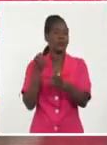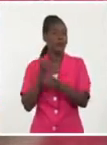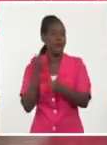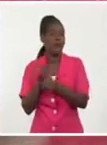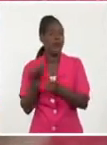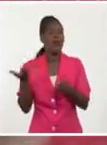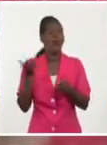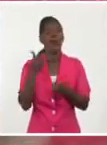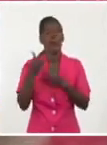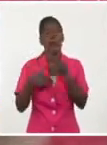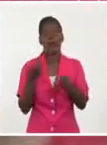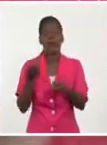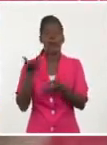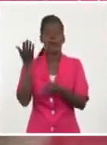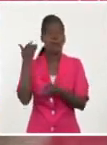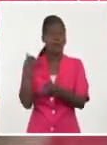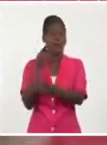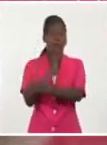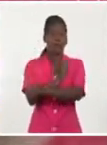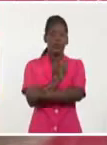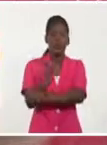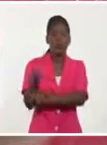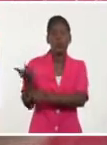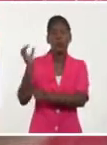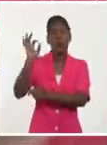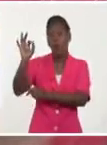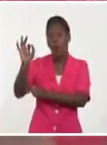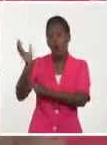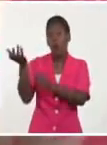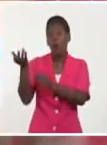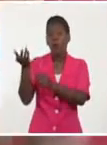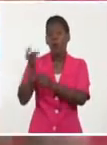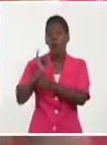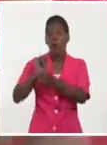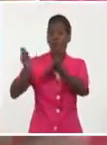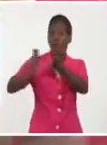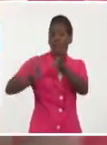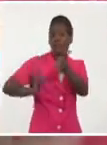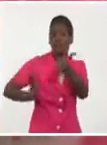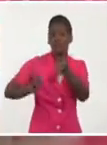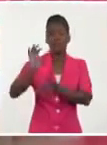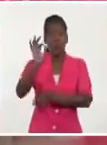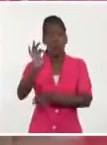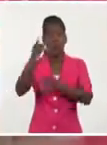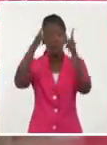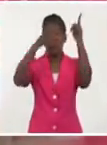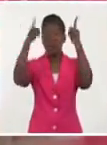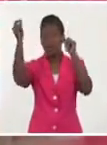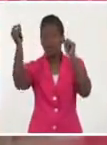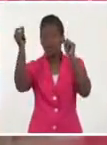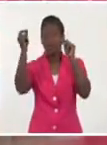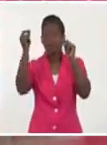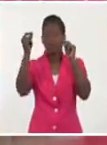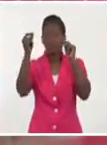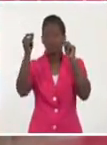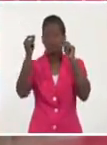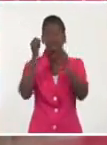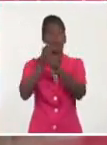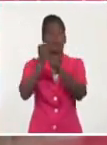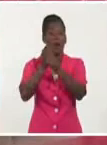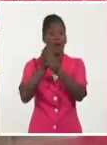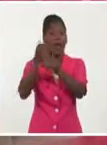como profesora, como escritora, como médico, como cualquier cosa, con el trabajo de la casa en circunstancias